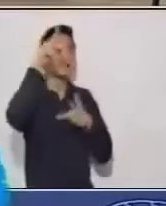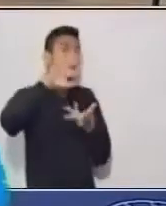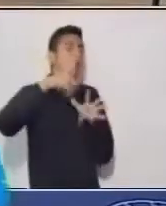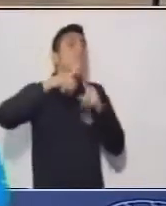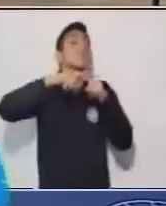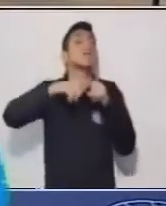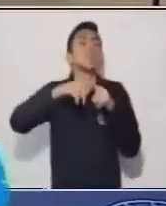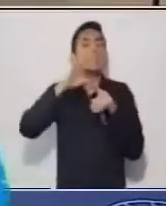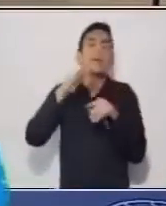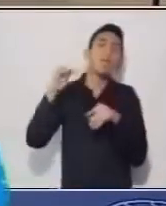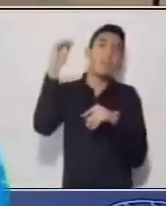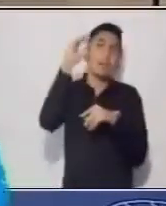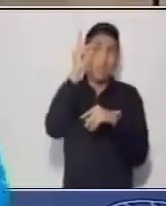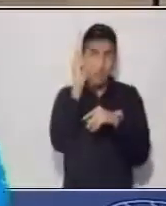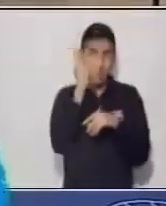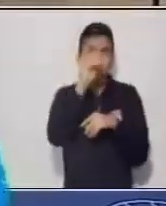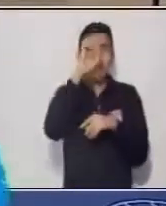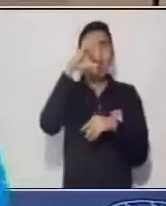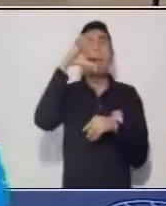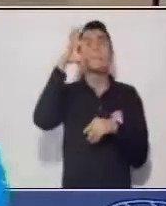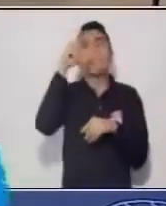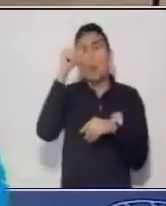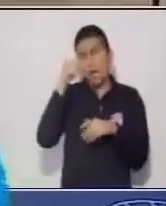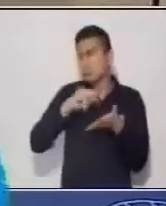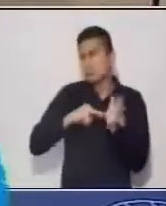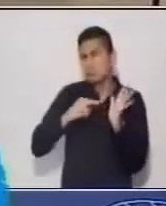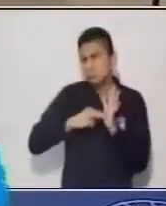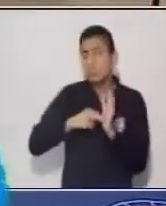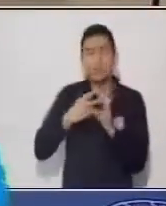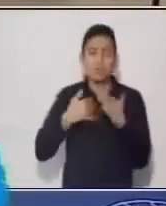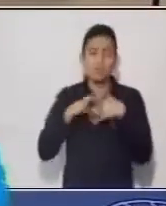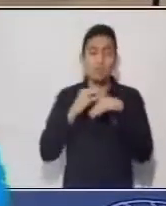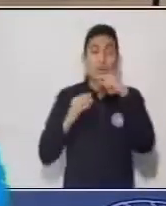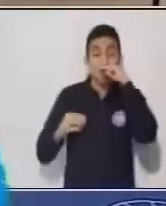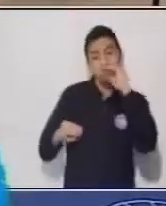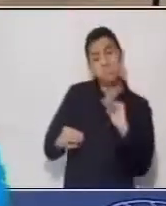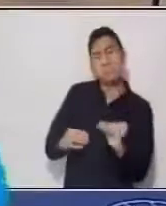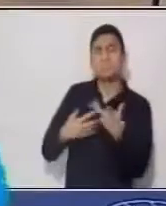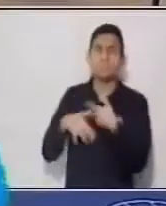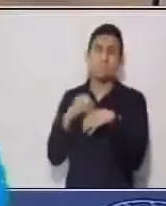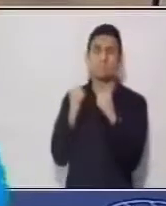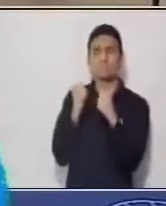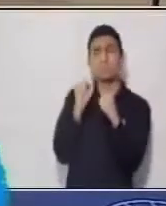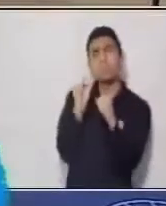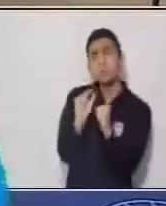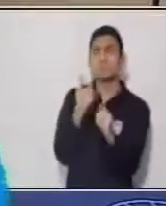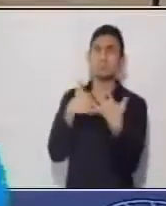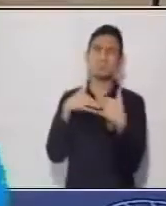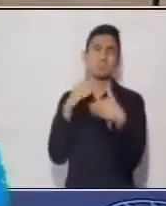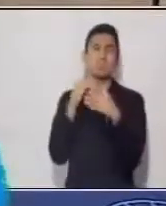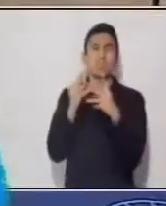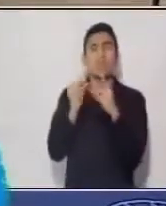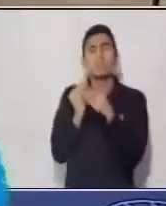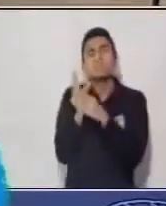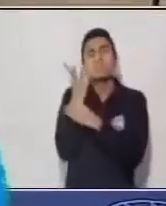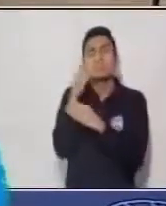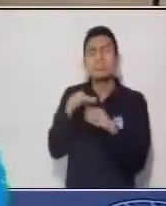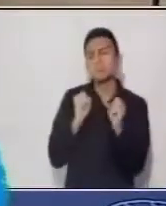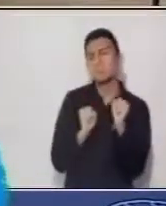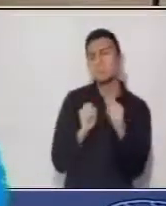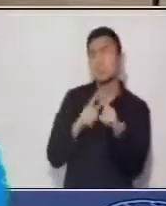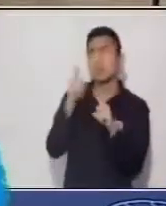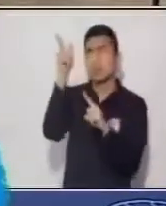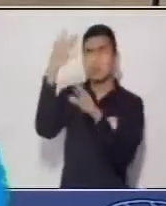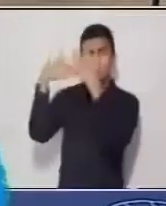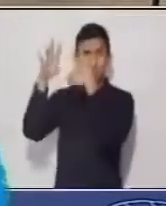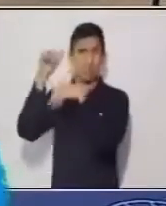y la época así hablará esa persona la fluidez y el ritmo ¿qué tanto debe